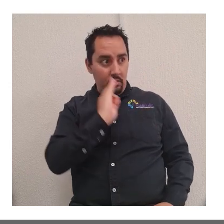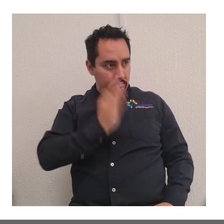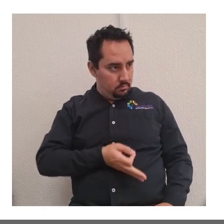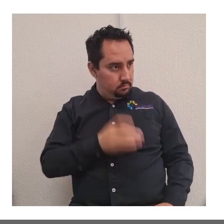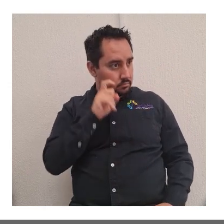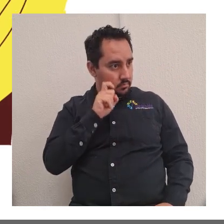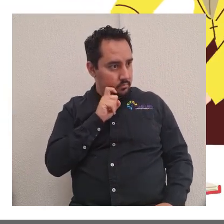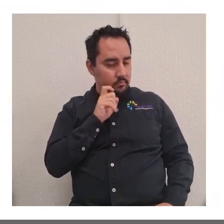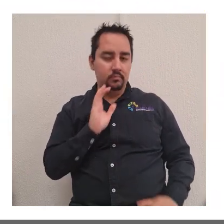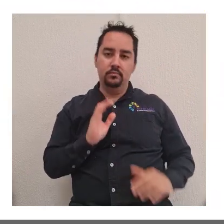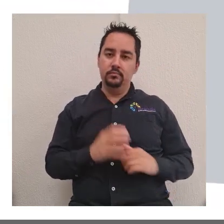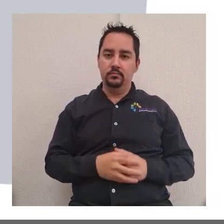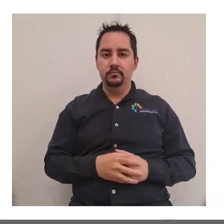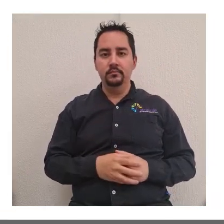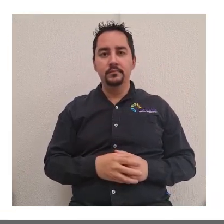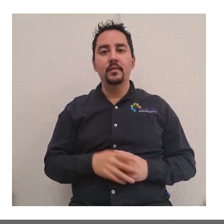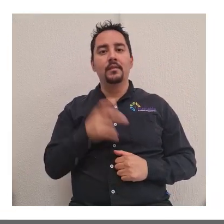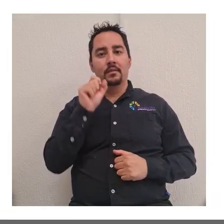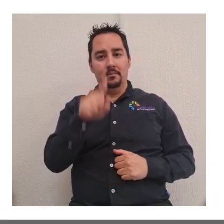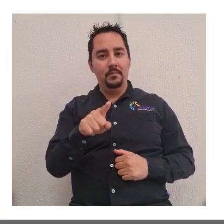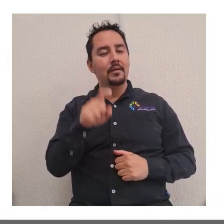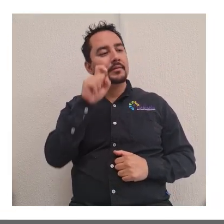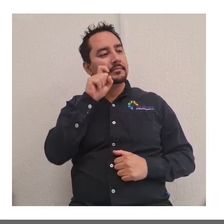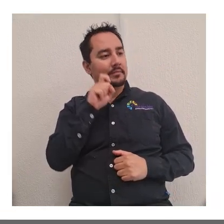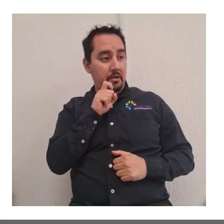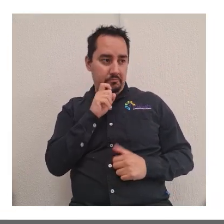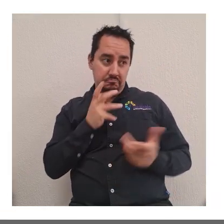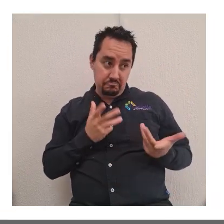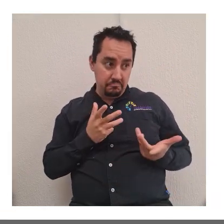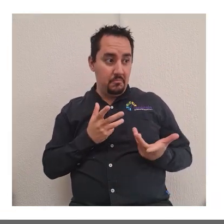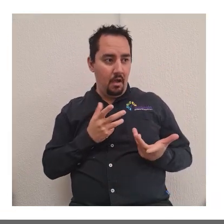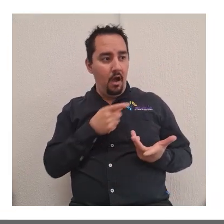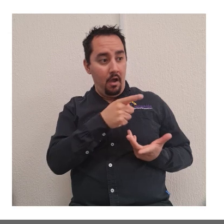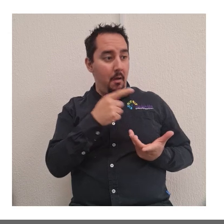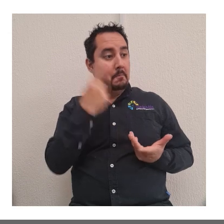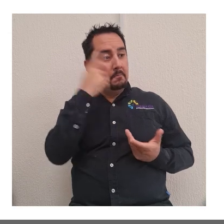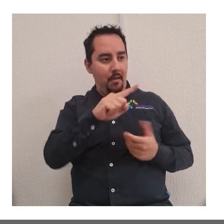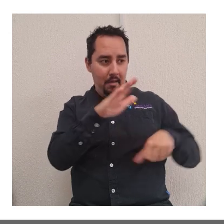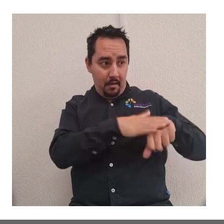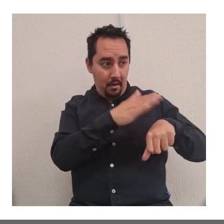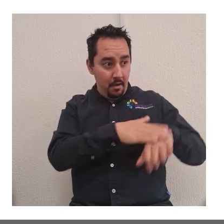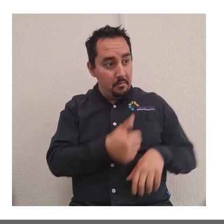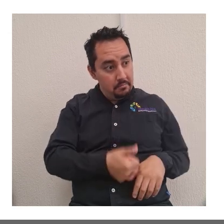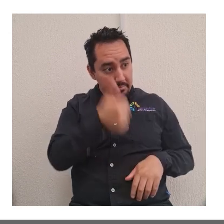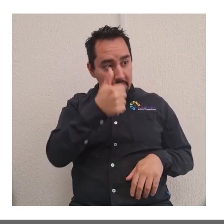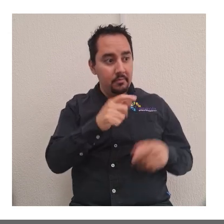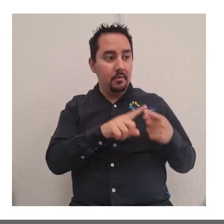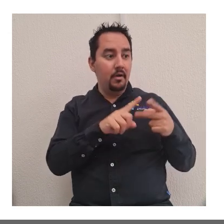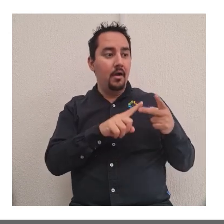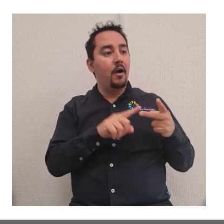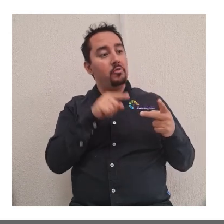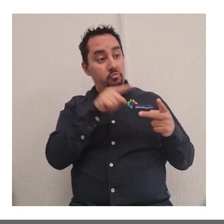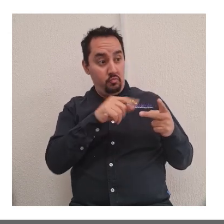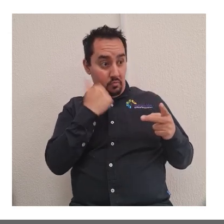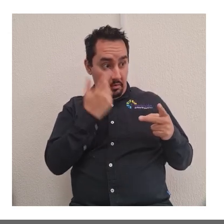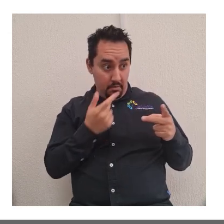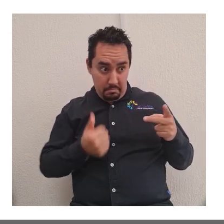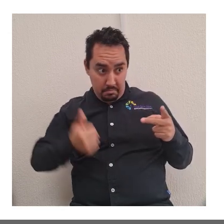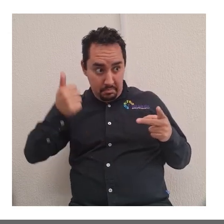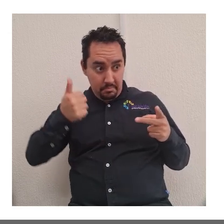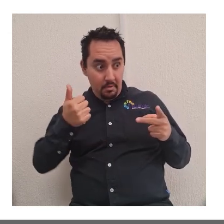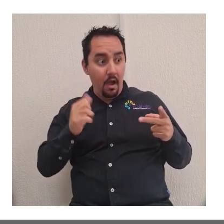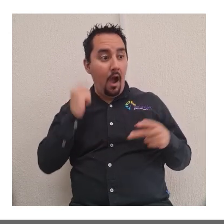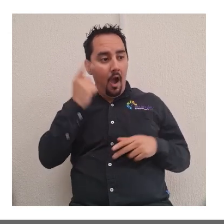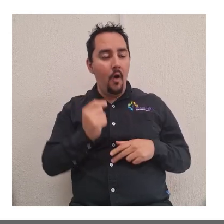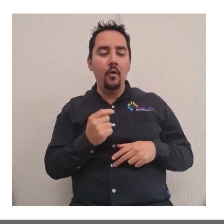peticiones sexuales. Pedir favores sexuales a cambio de subir una calificación, aprobar una materia o